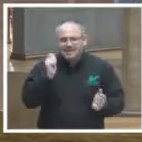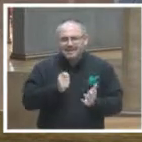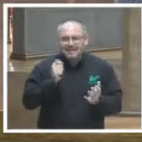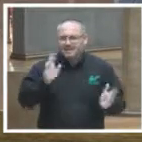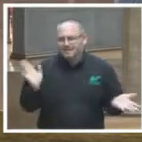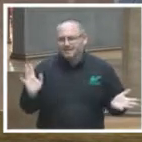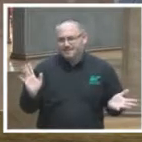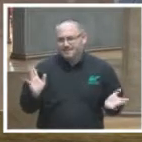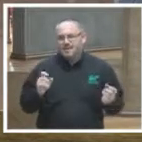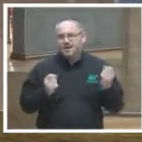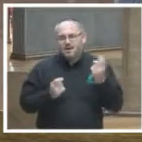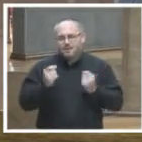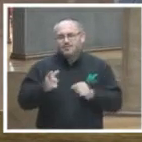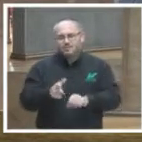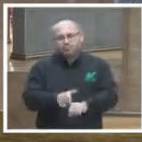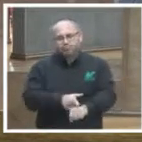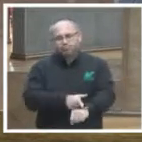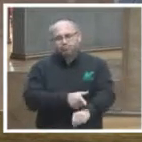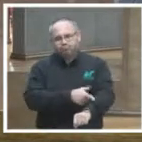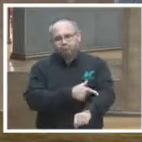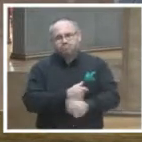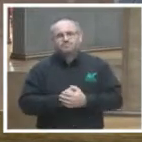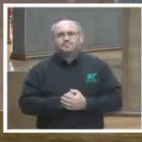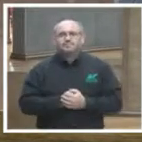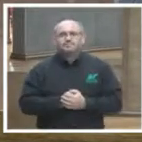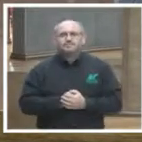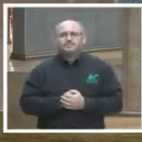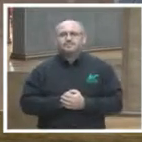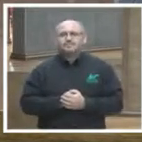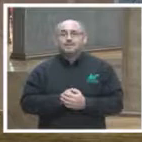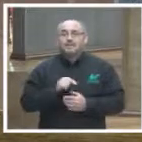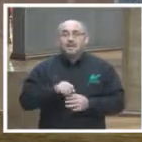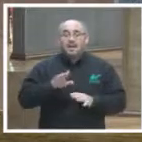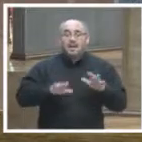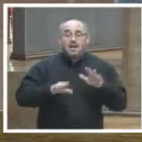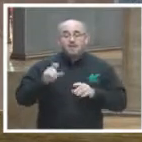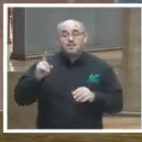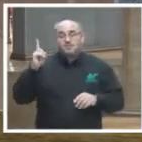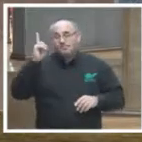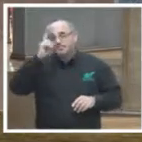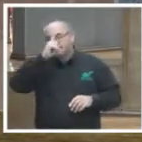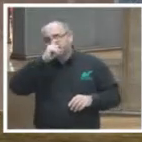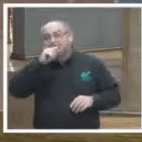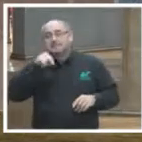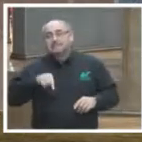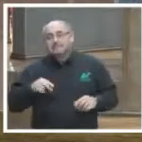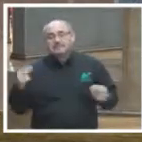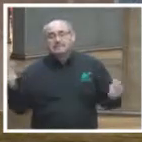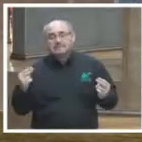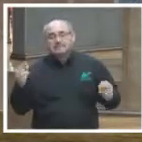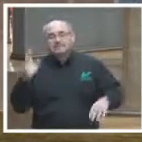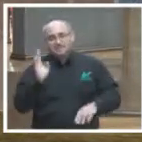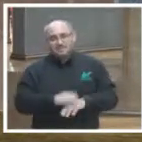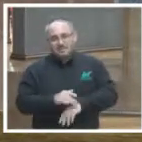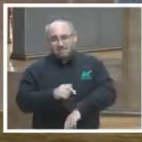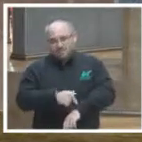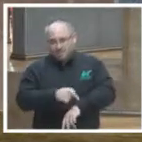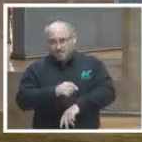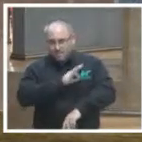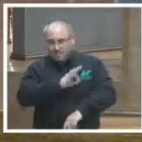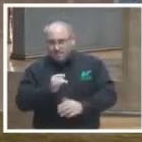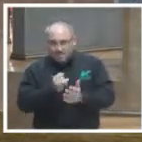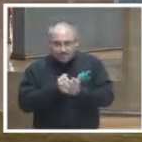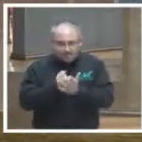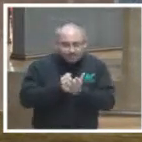digamos sintética o simplificada la complejidad la de lo que se decide también a veces impone otras condiciones en su